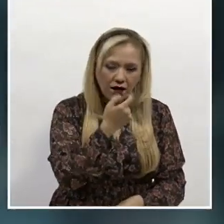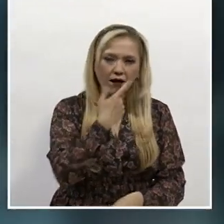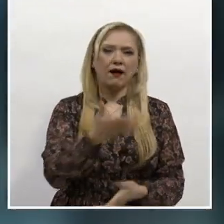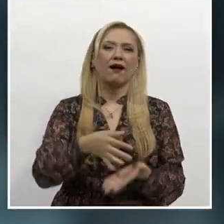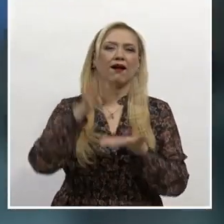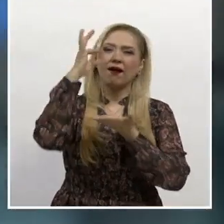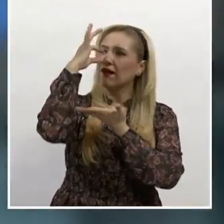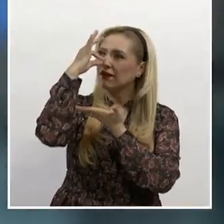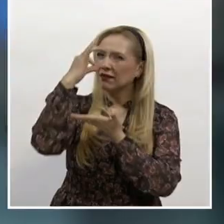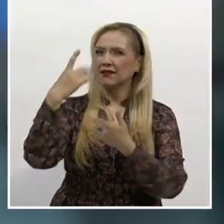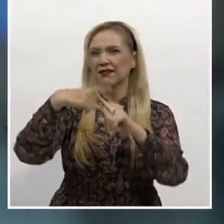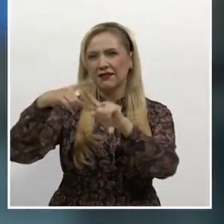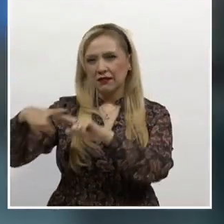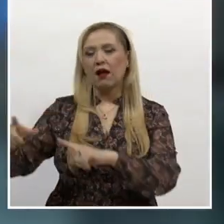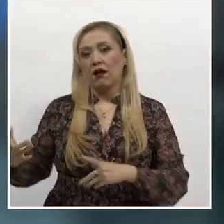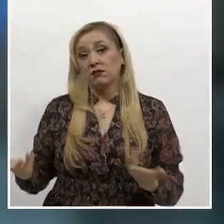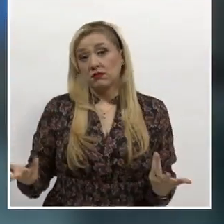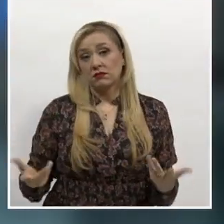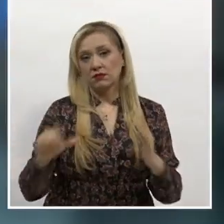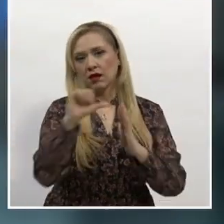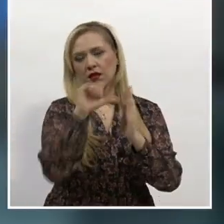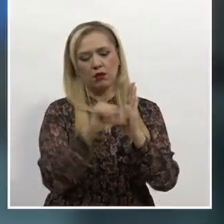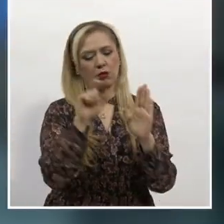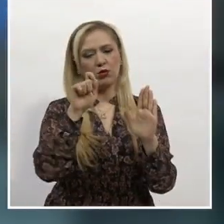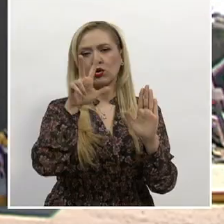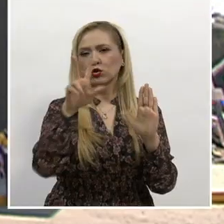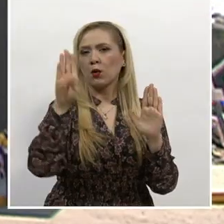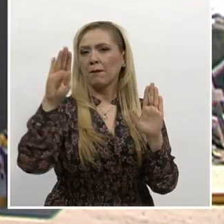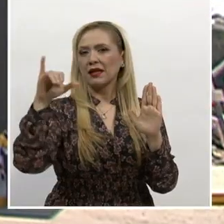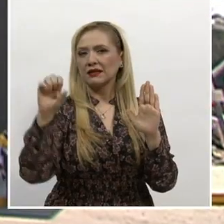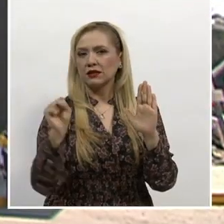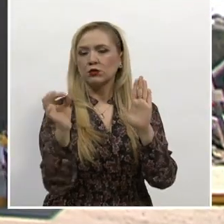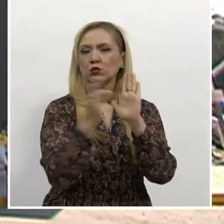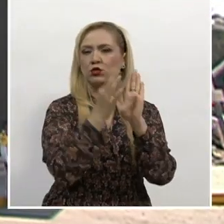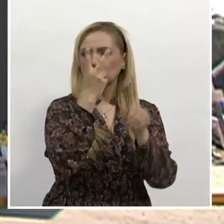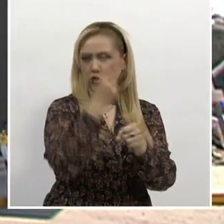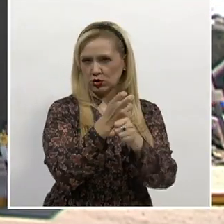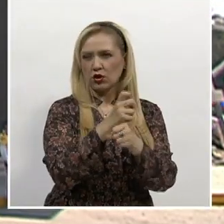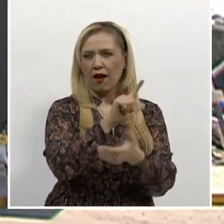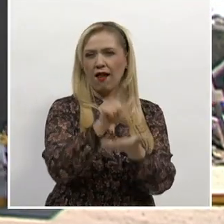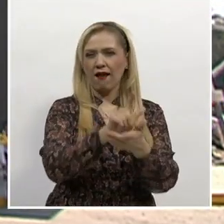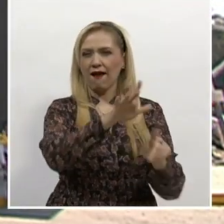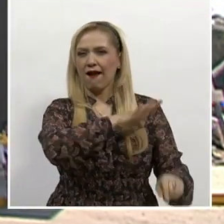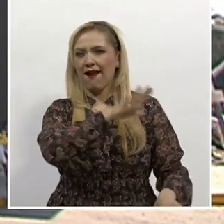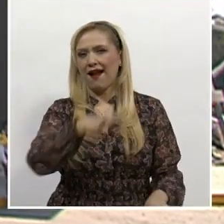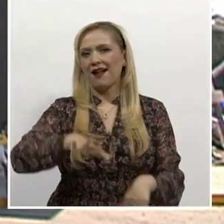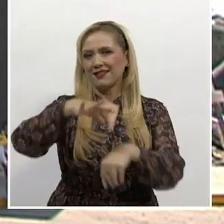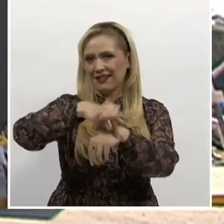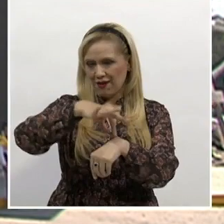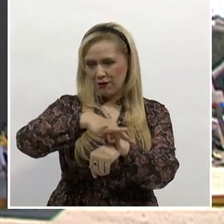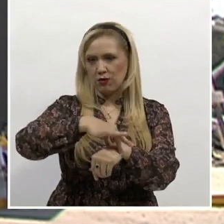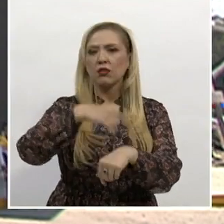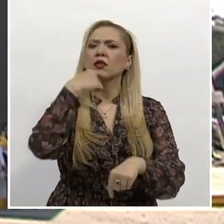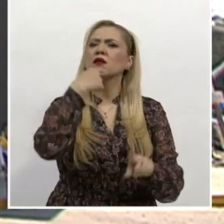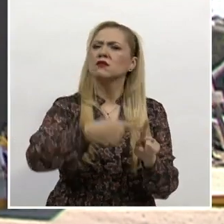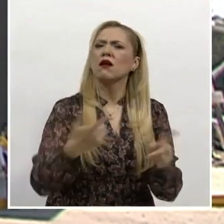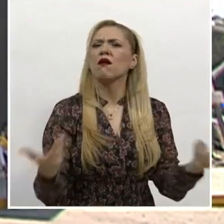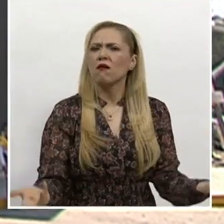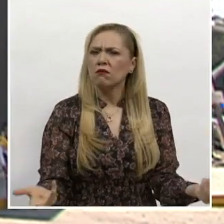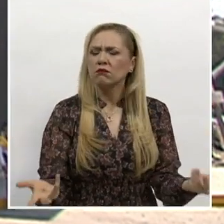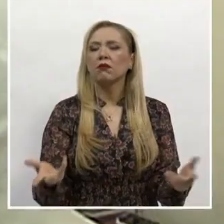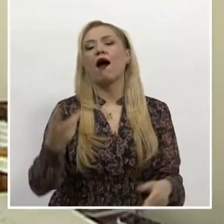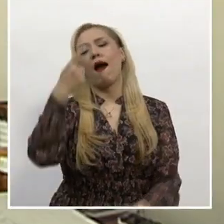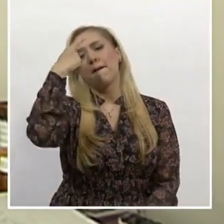se desprende de una interpretación conforme del artículo 28 bis numeral 2 de la Ley General de Salud y parte del principio de seguridad